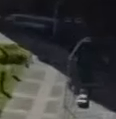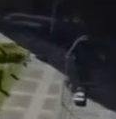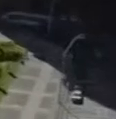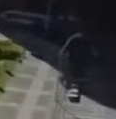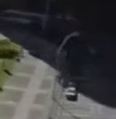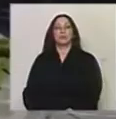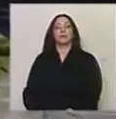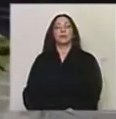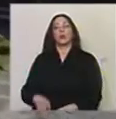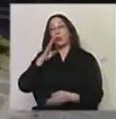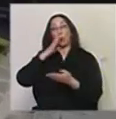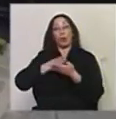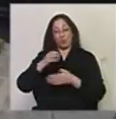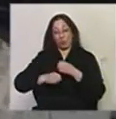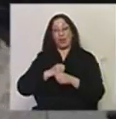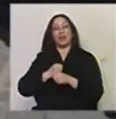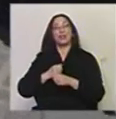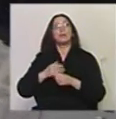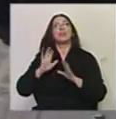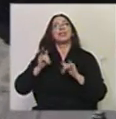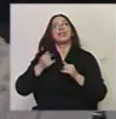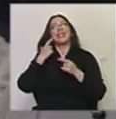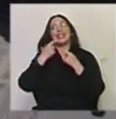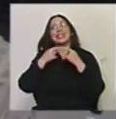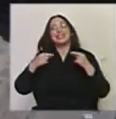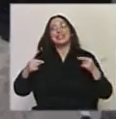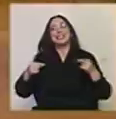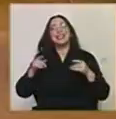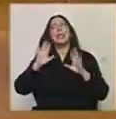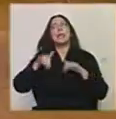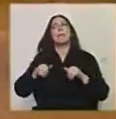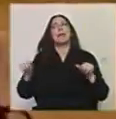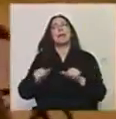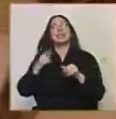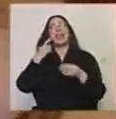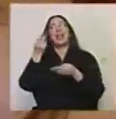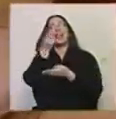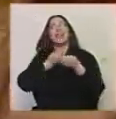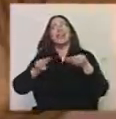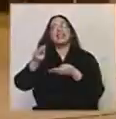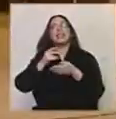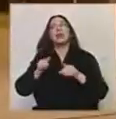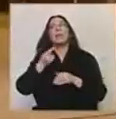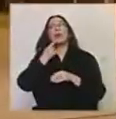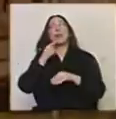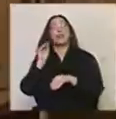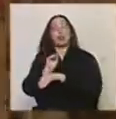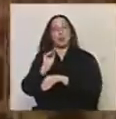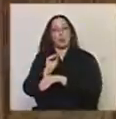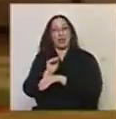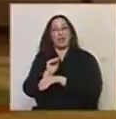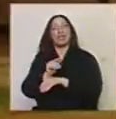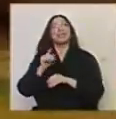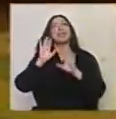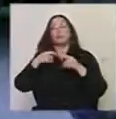En los últimos años, Uruguay ha desarrollado una serie de dispositivos institucionales para el diseño y gestión de las políticas culturales. Entre